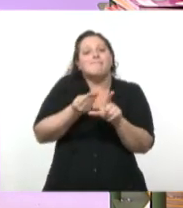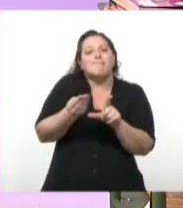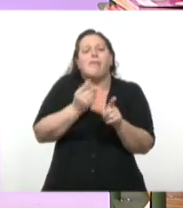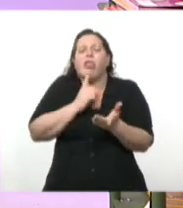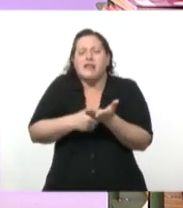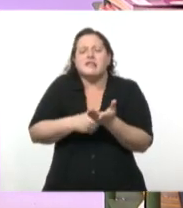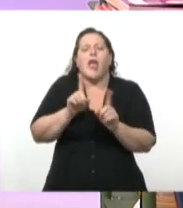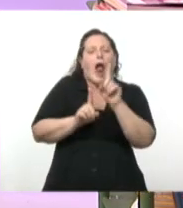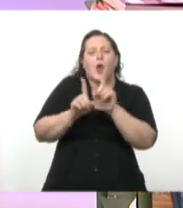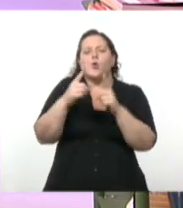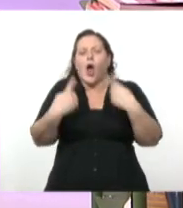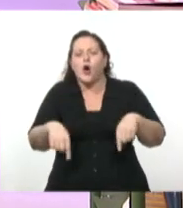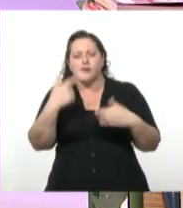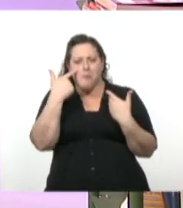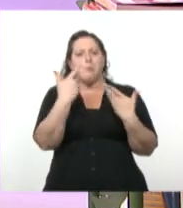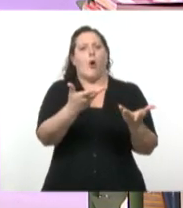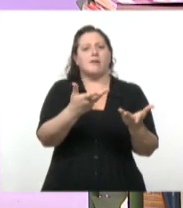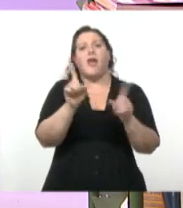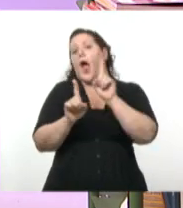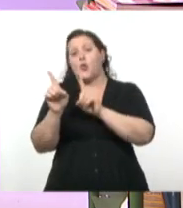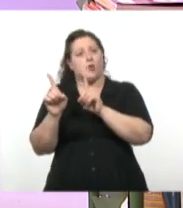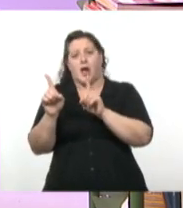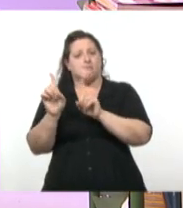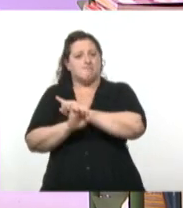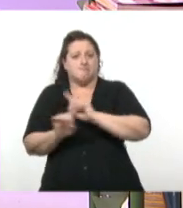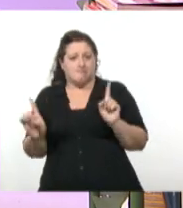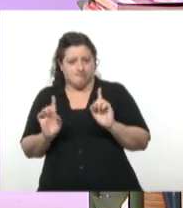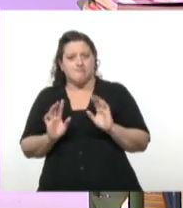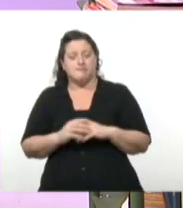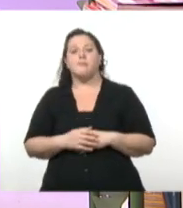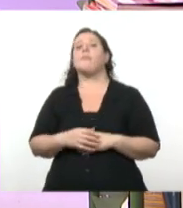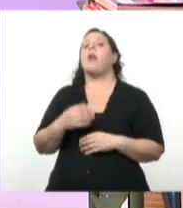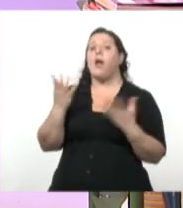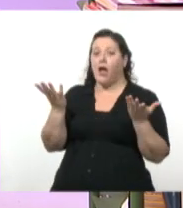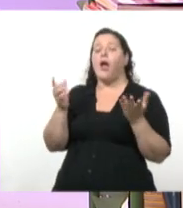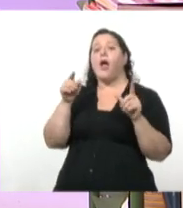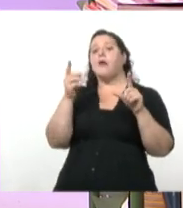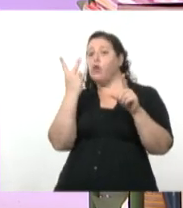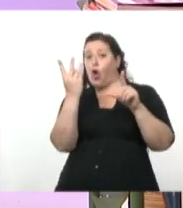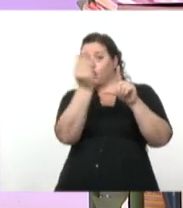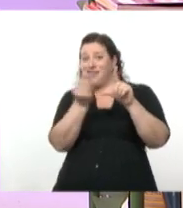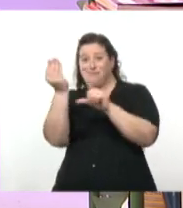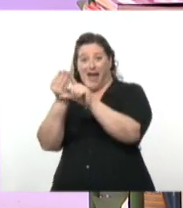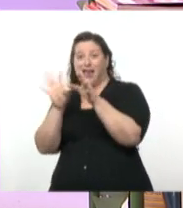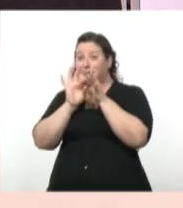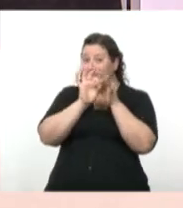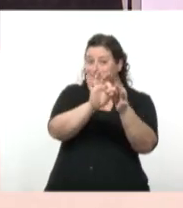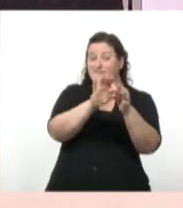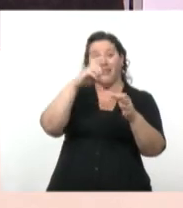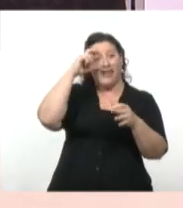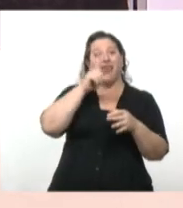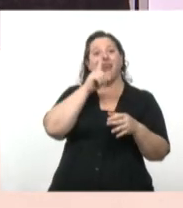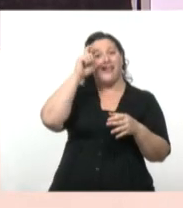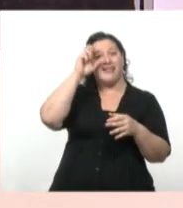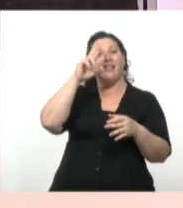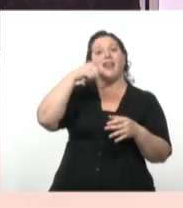mostramos. Excelente. Estas dos imágenes son del Eternauta 1, Exactamente. Estas dos imágenes son del Eternauta 1. Y lo que vamos